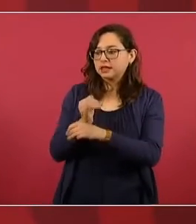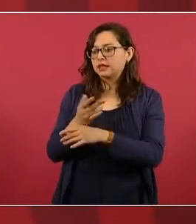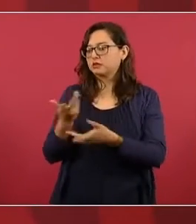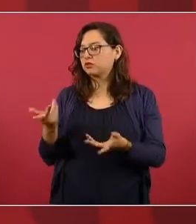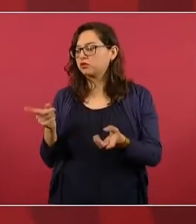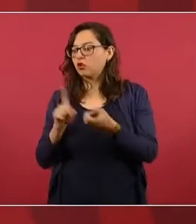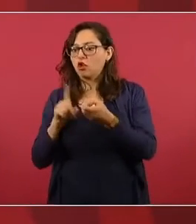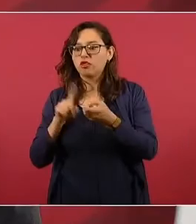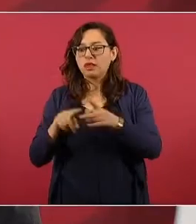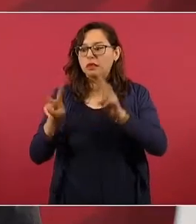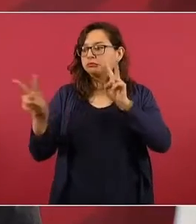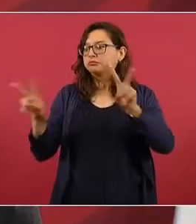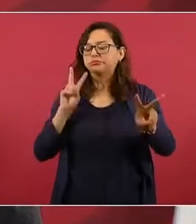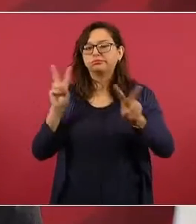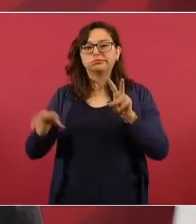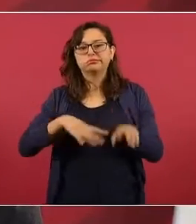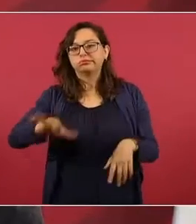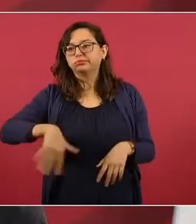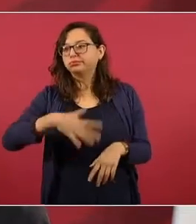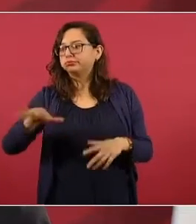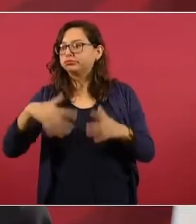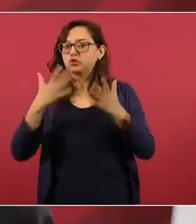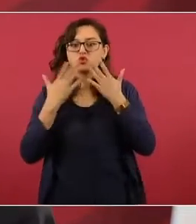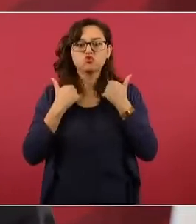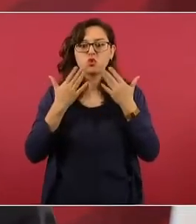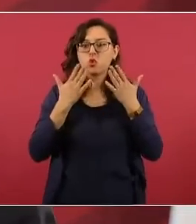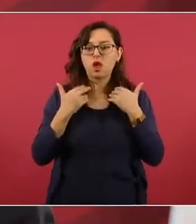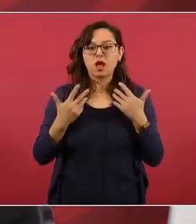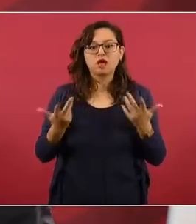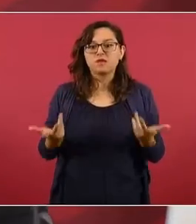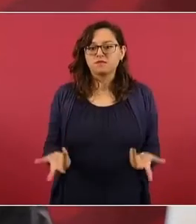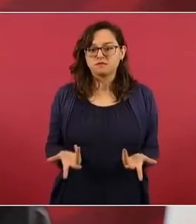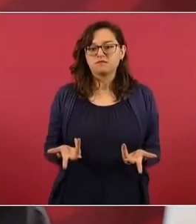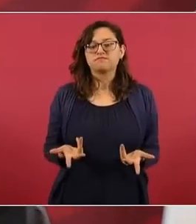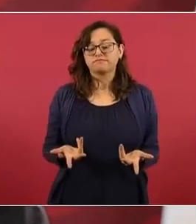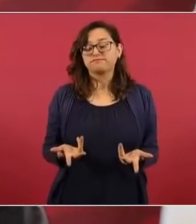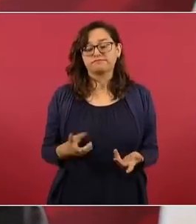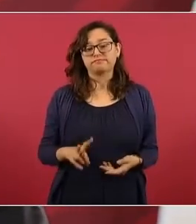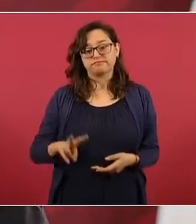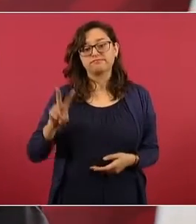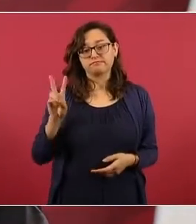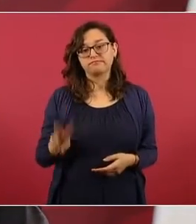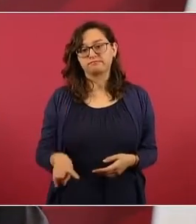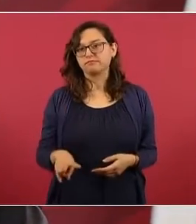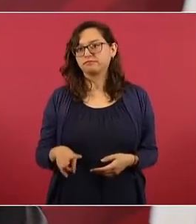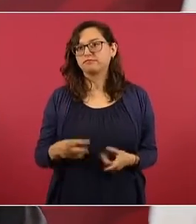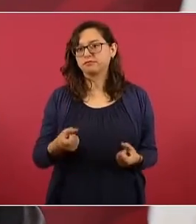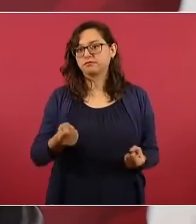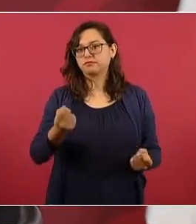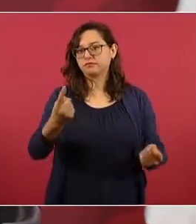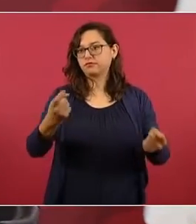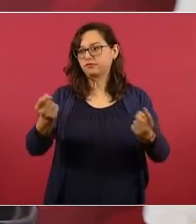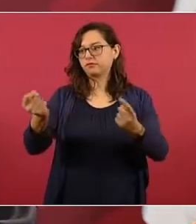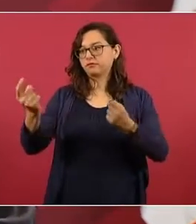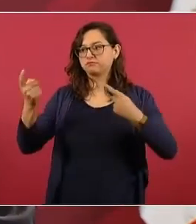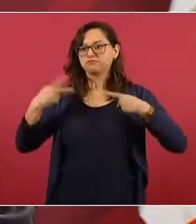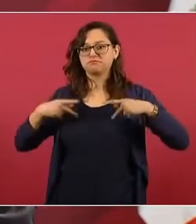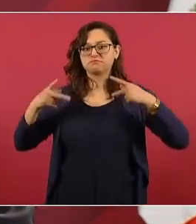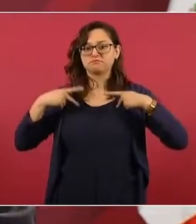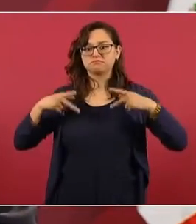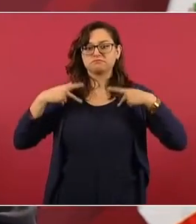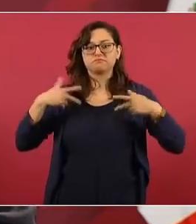y si ven o escuchan